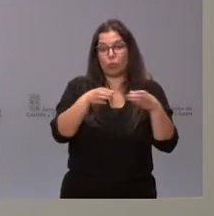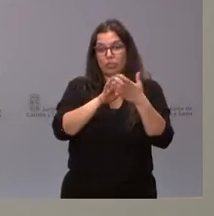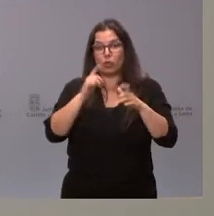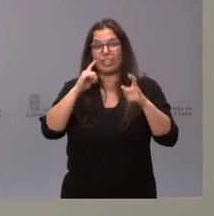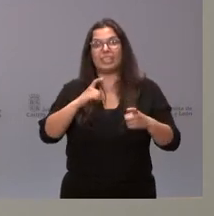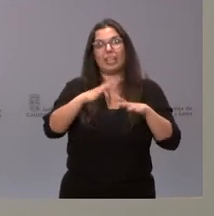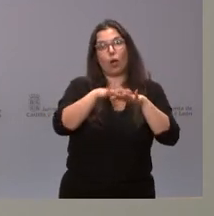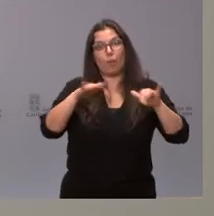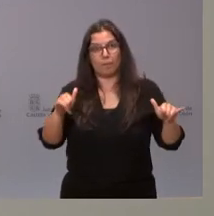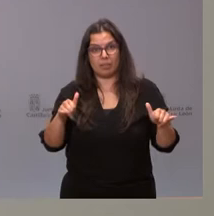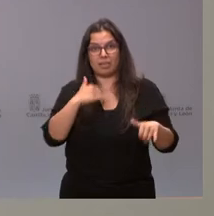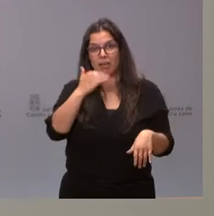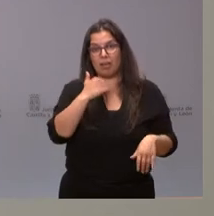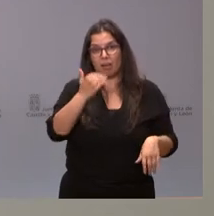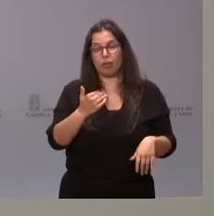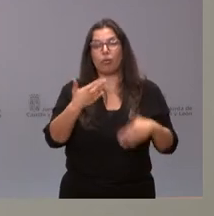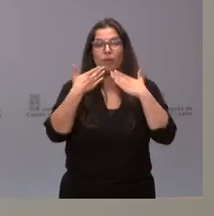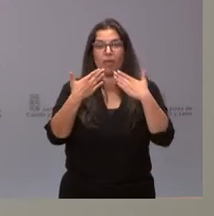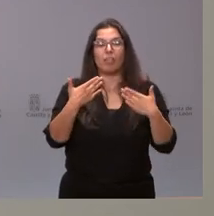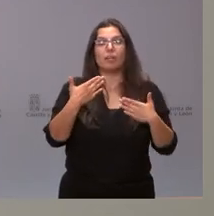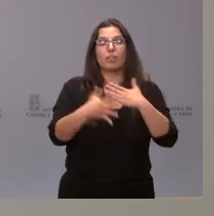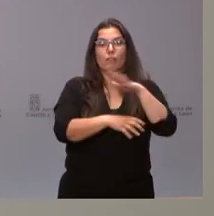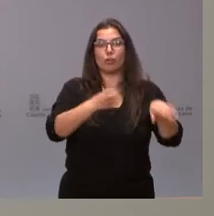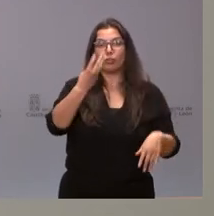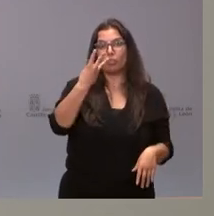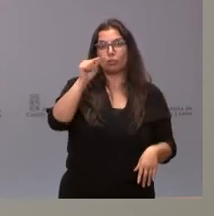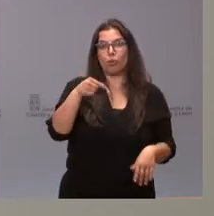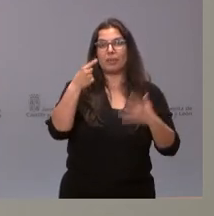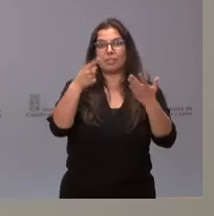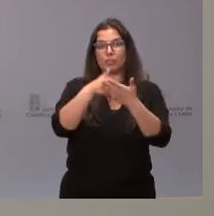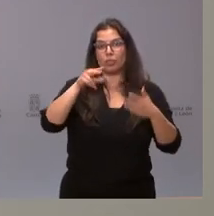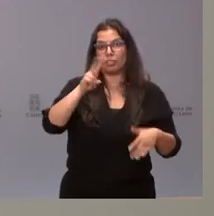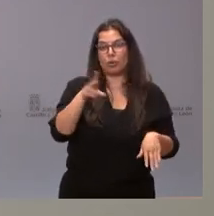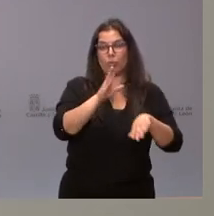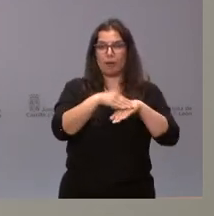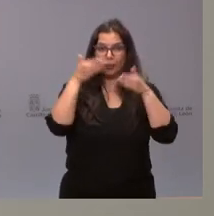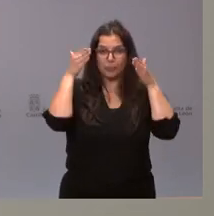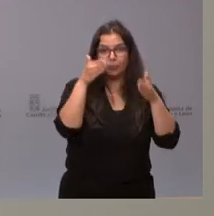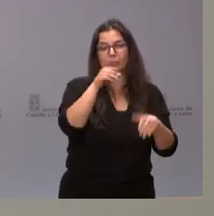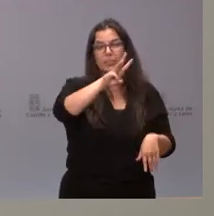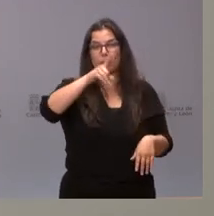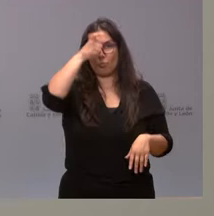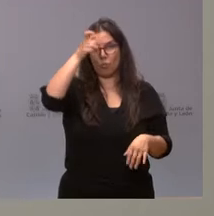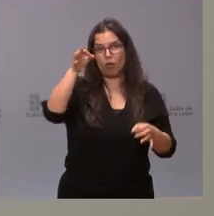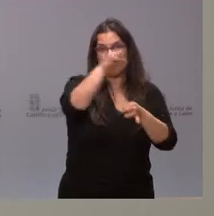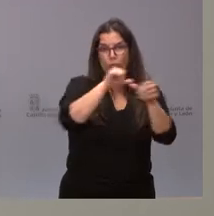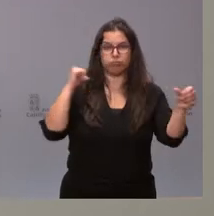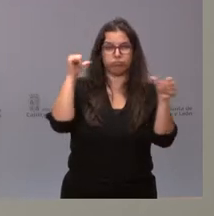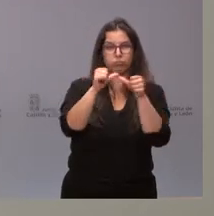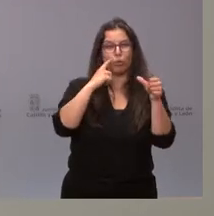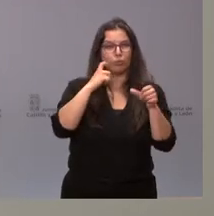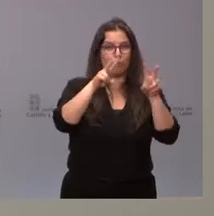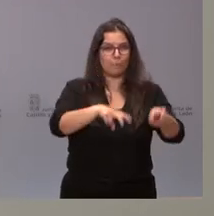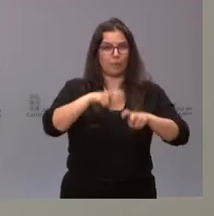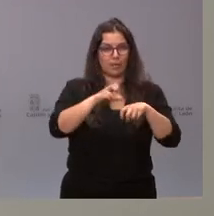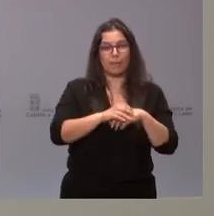una parte de esa pérdida mediante estos fondos de 3,6 millones de euros dirigidos a esos 31 municipios. De alguna manera, 3